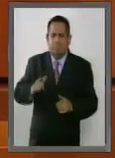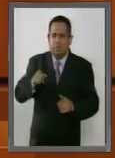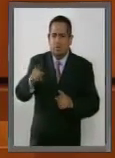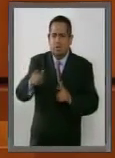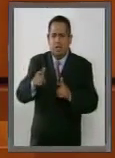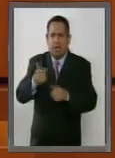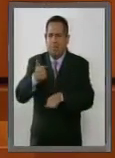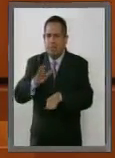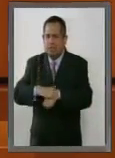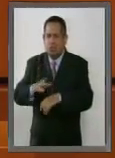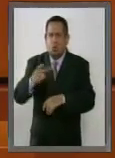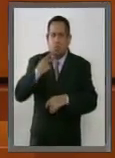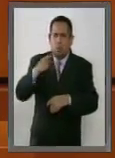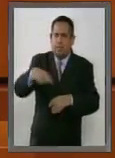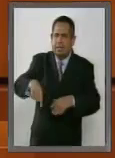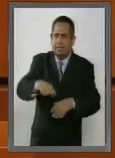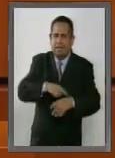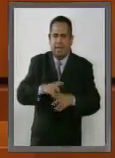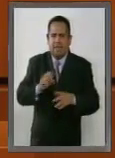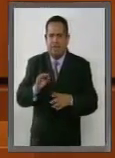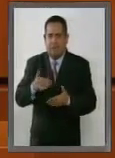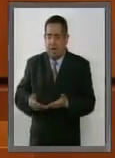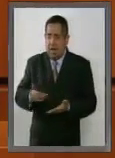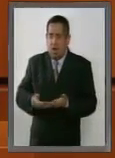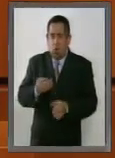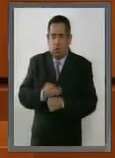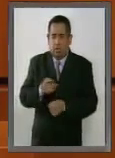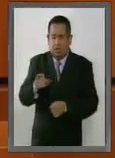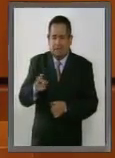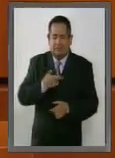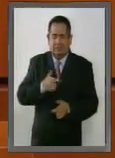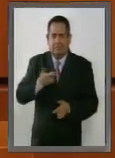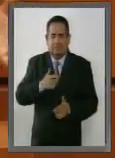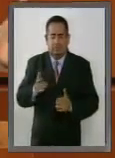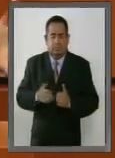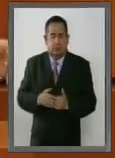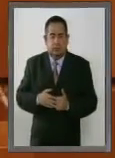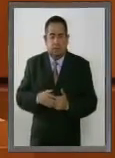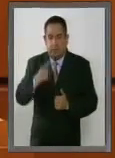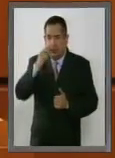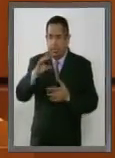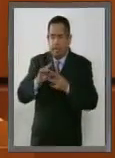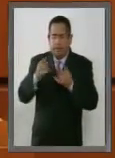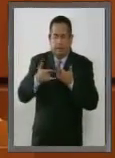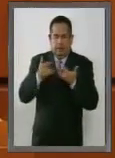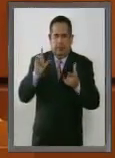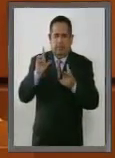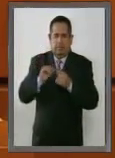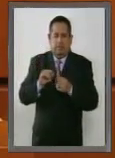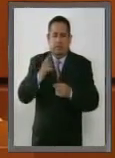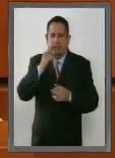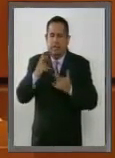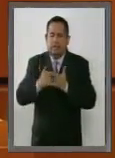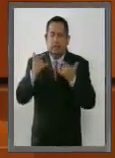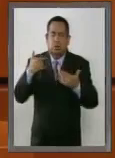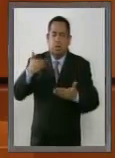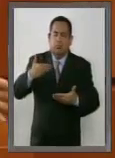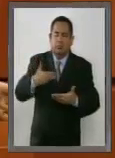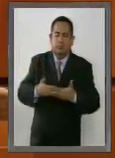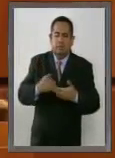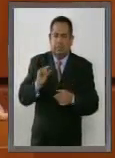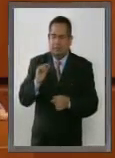administrativa que rige hasta el día de hoy. Basta repasar brevemente nuestra historia